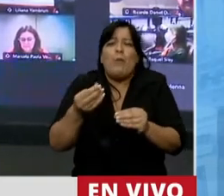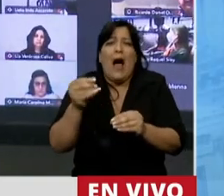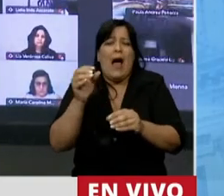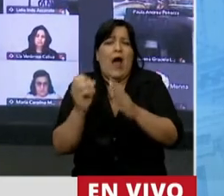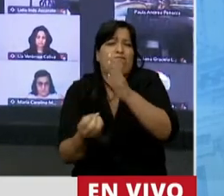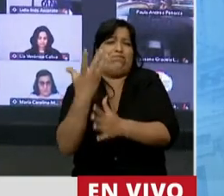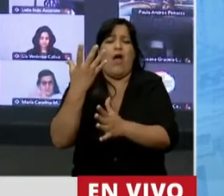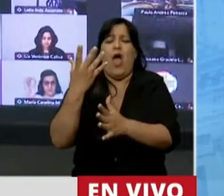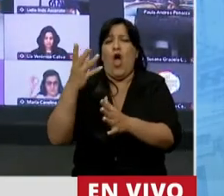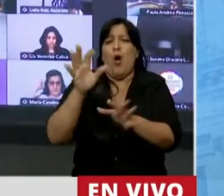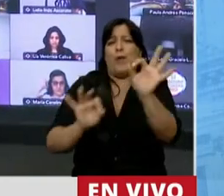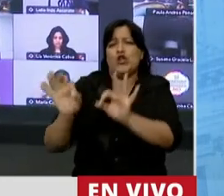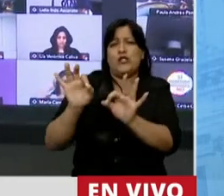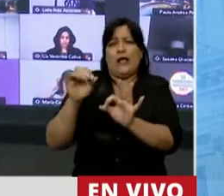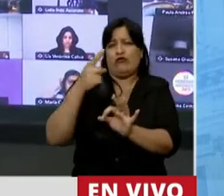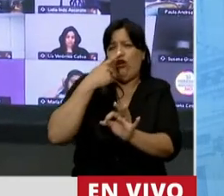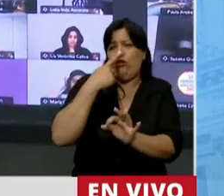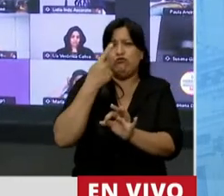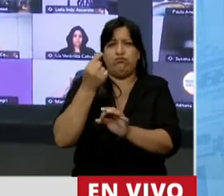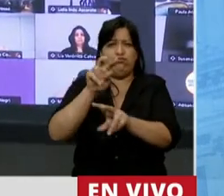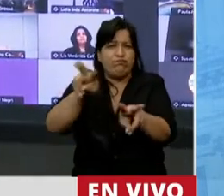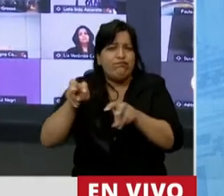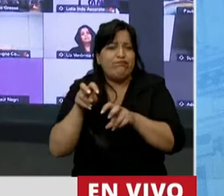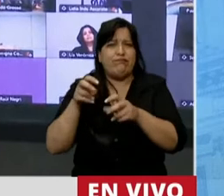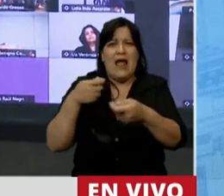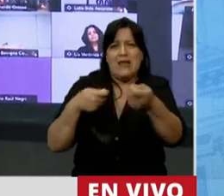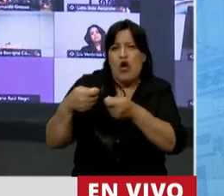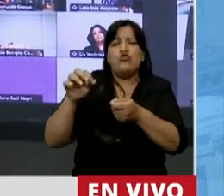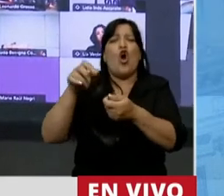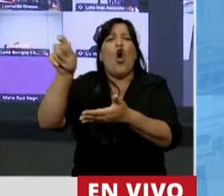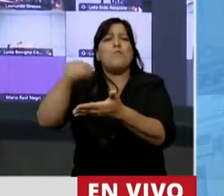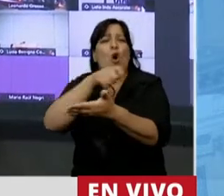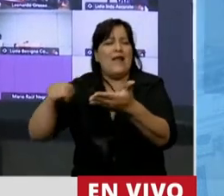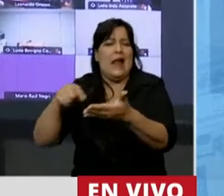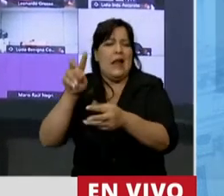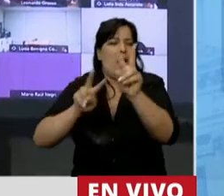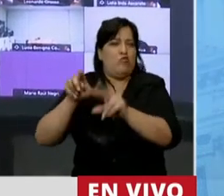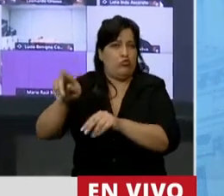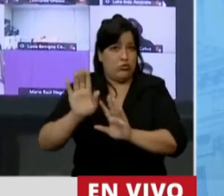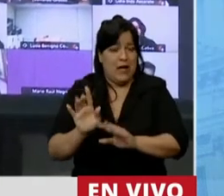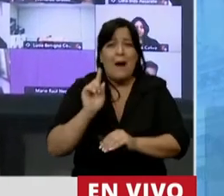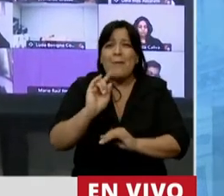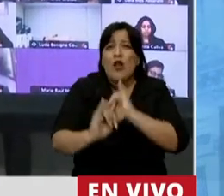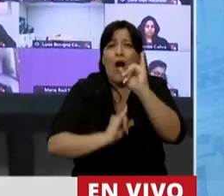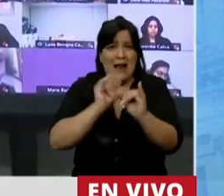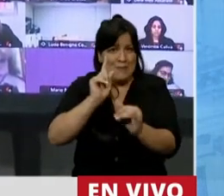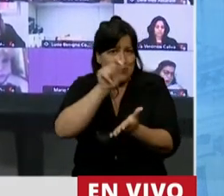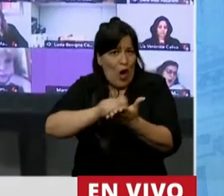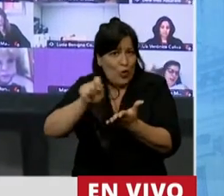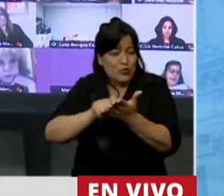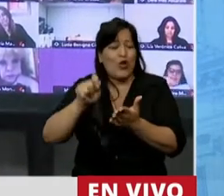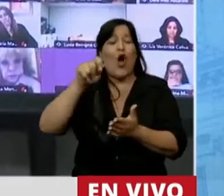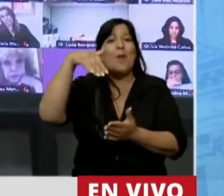especulativos, ya sean de agronegocios o inmobiliarios. Y lo aclara el autor, el diputado